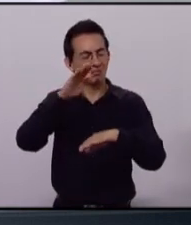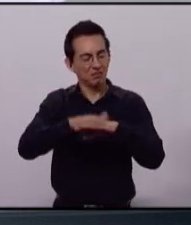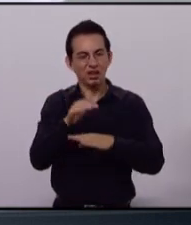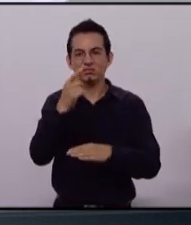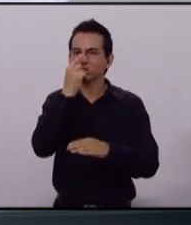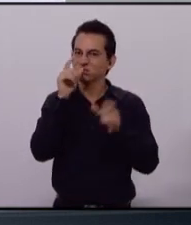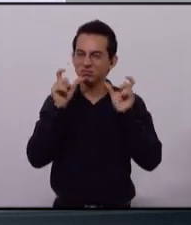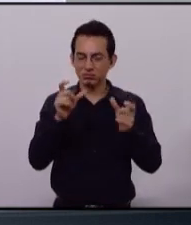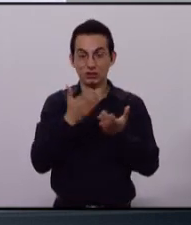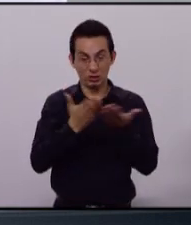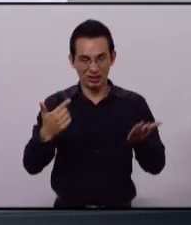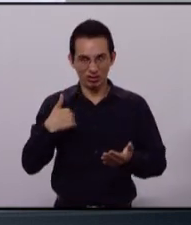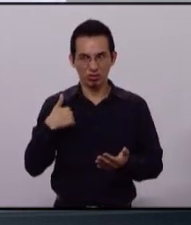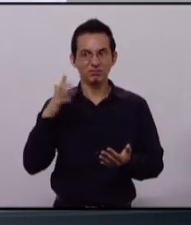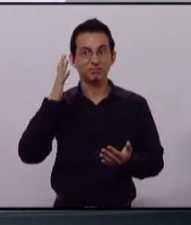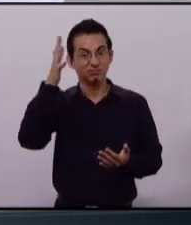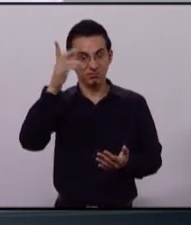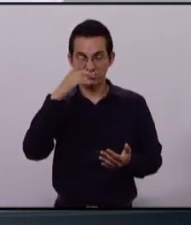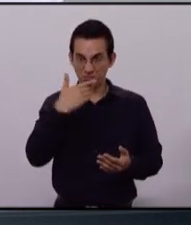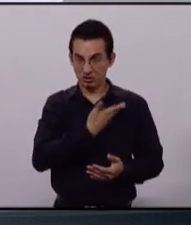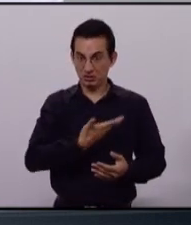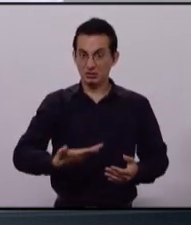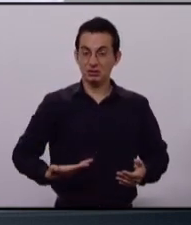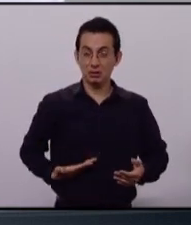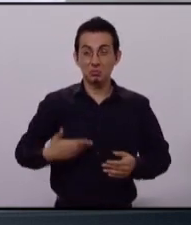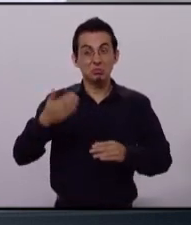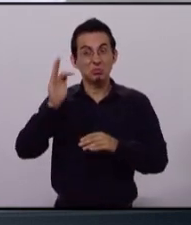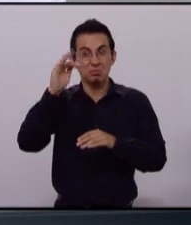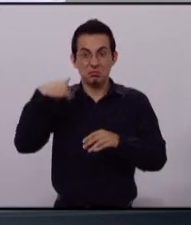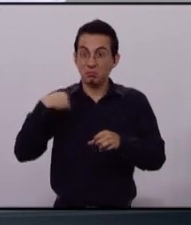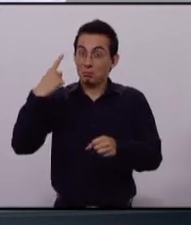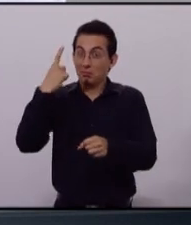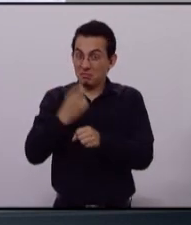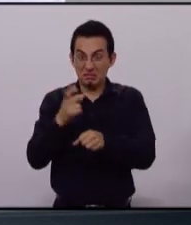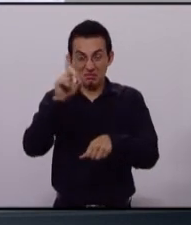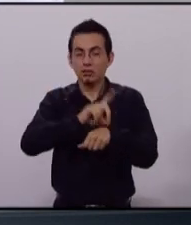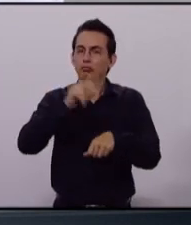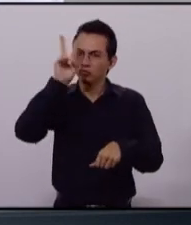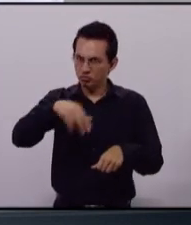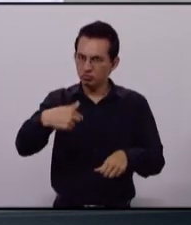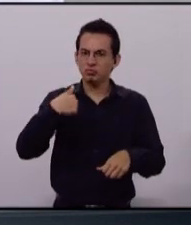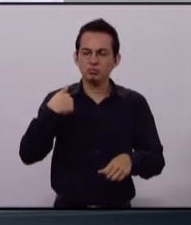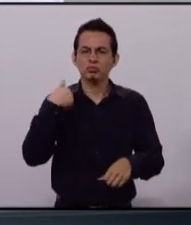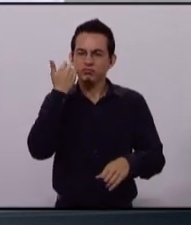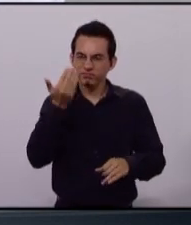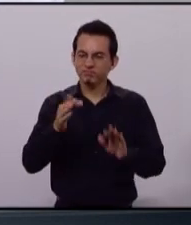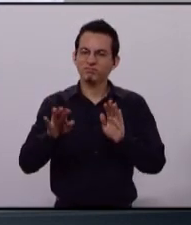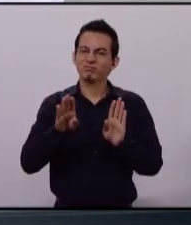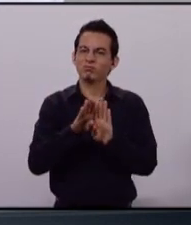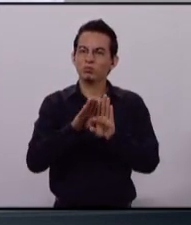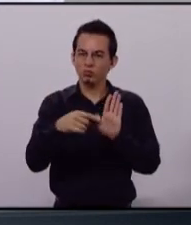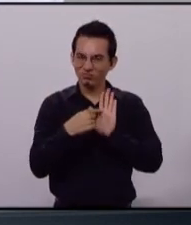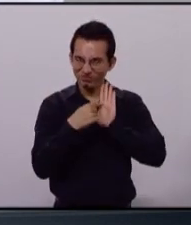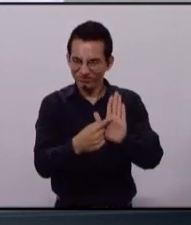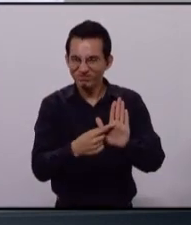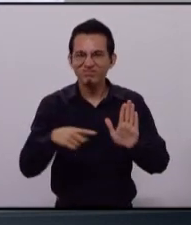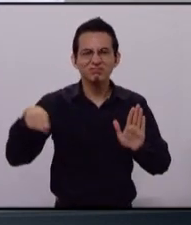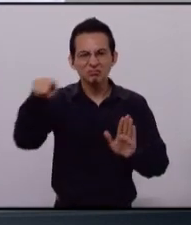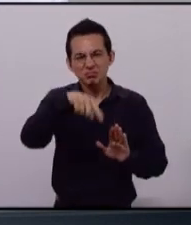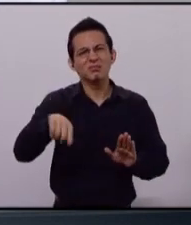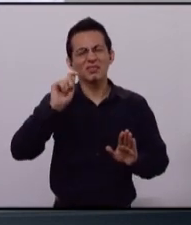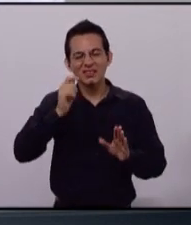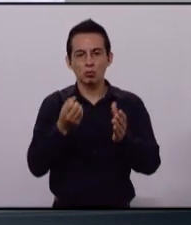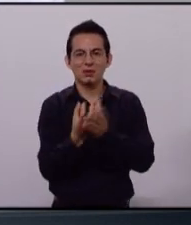Como presidente municipal, desde el primer día de mi mandato, me daré a la tarea de implementar acciones que vayan encaminadas a